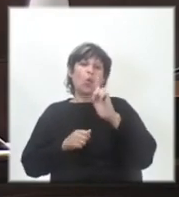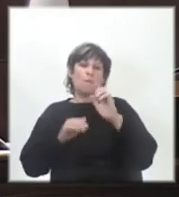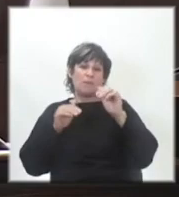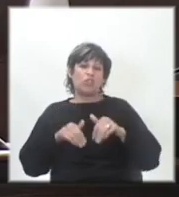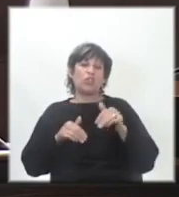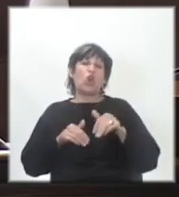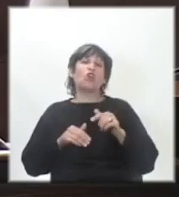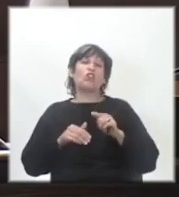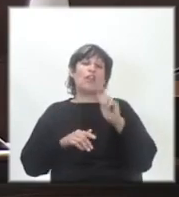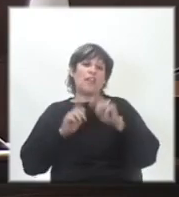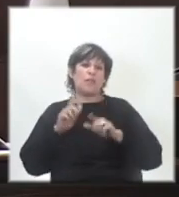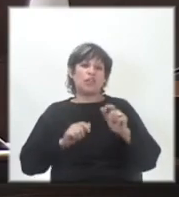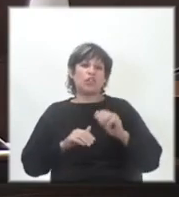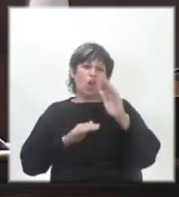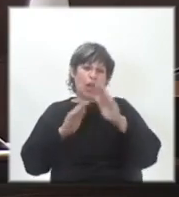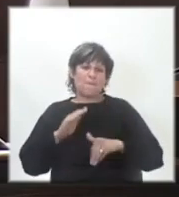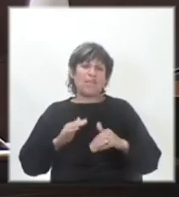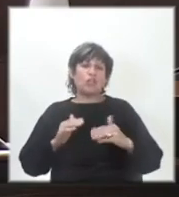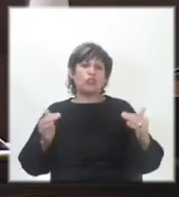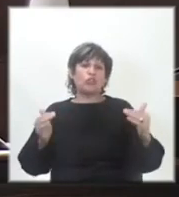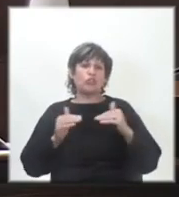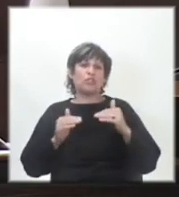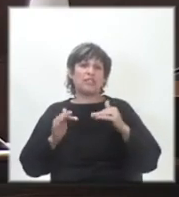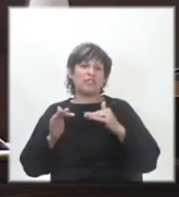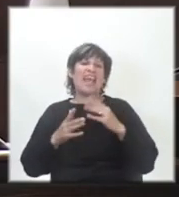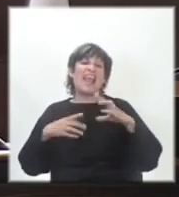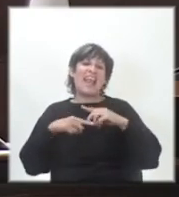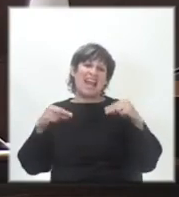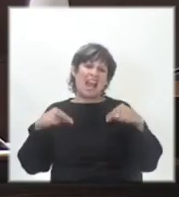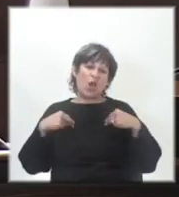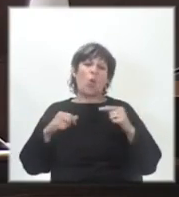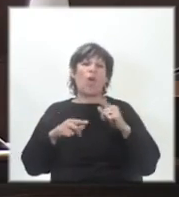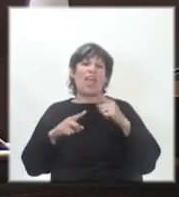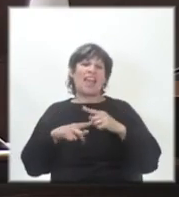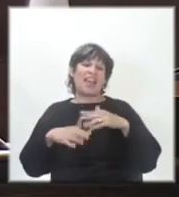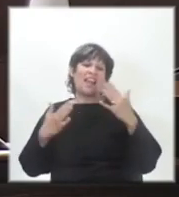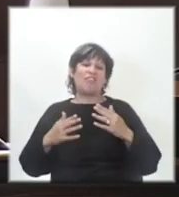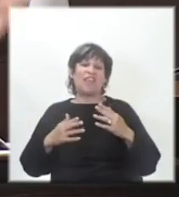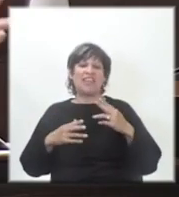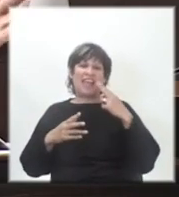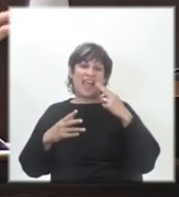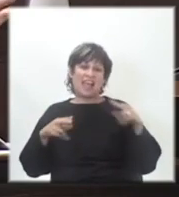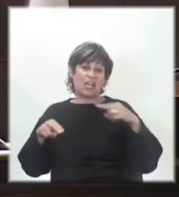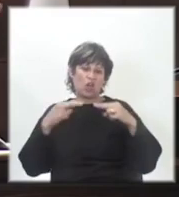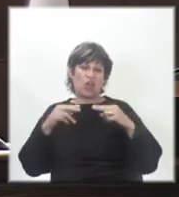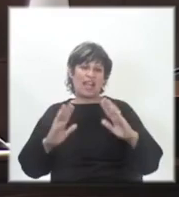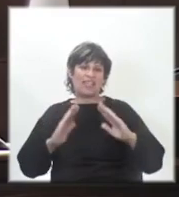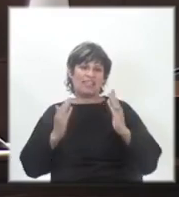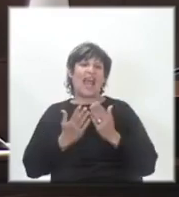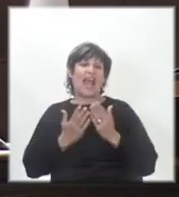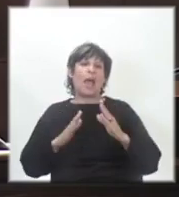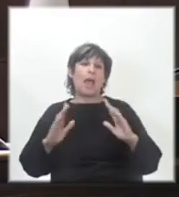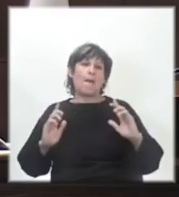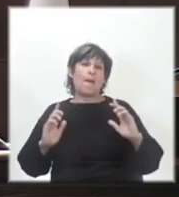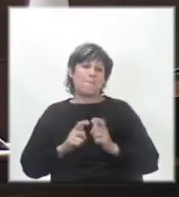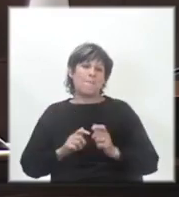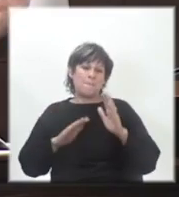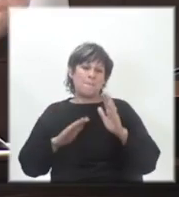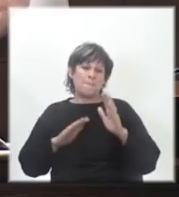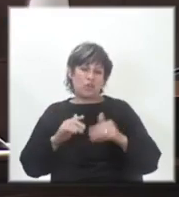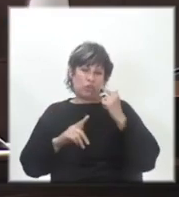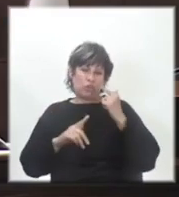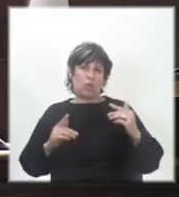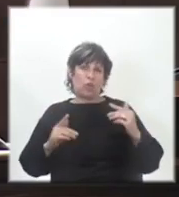se movilizaron en el país. Las escuelas, las fiestas, los restaurantes cerrados, había menos movilidad. No lo digo yo,